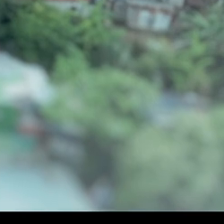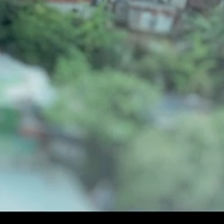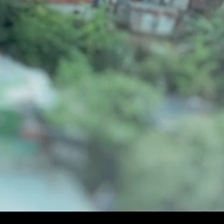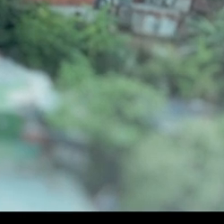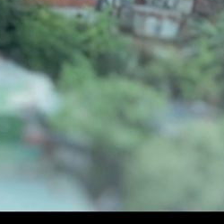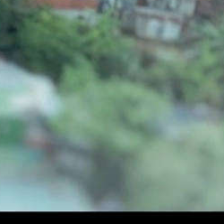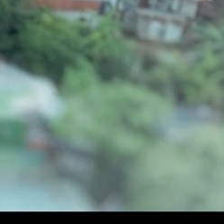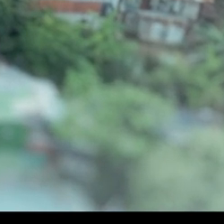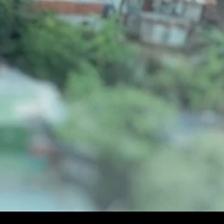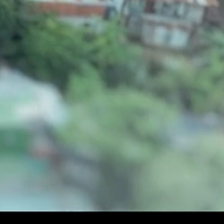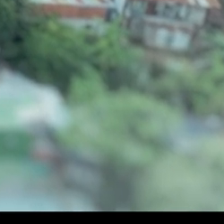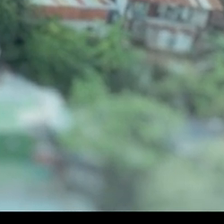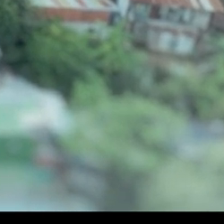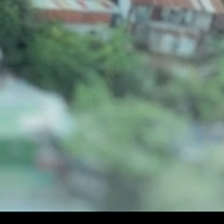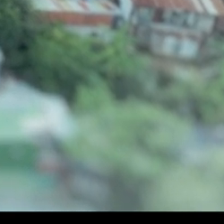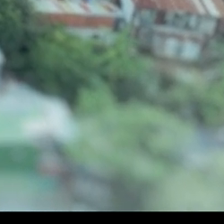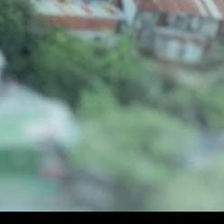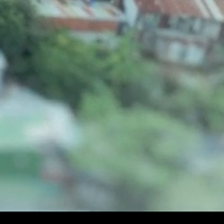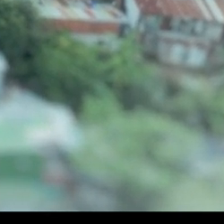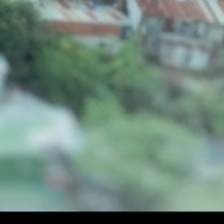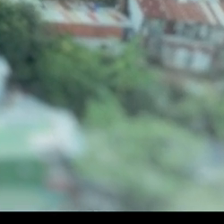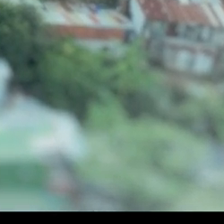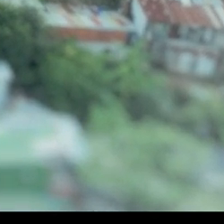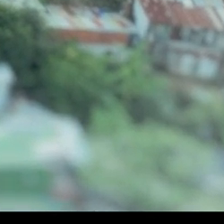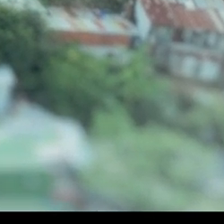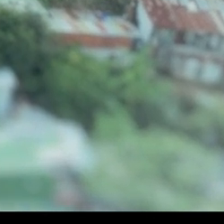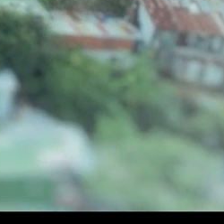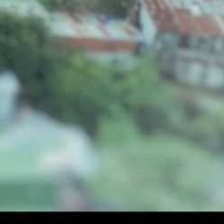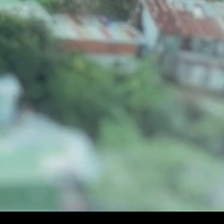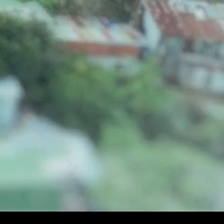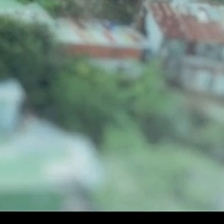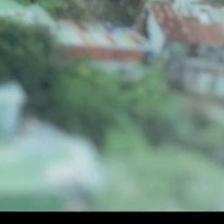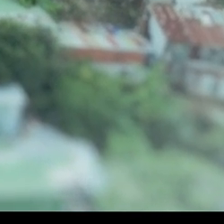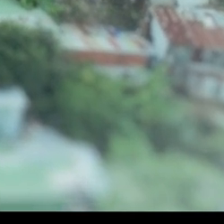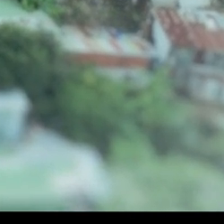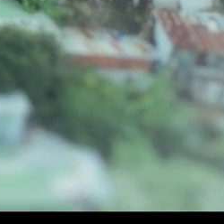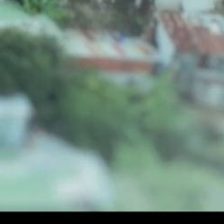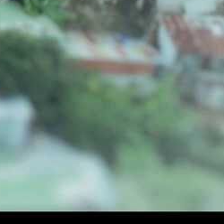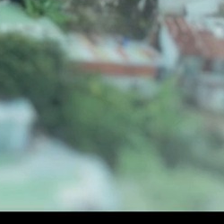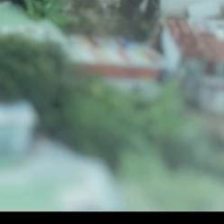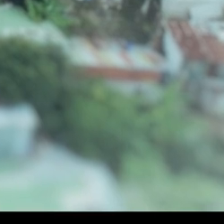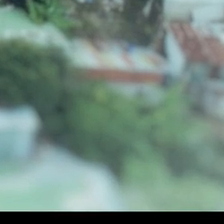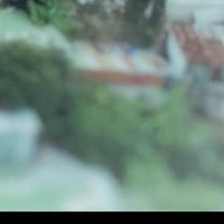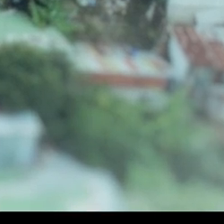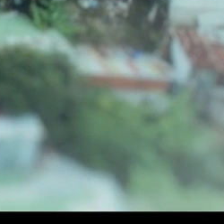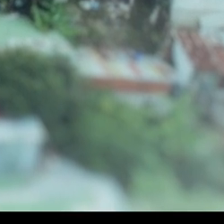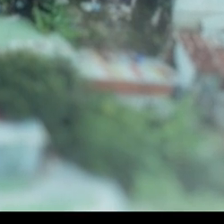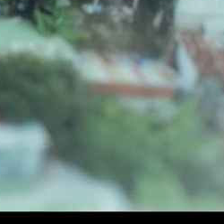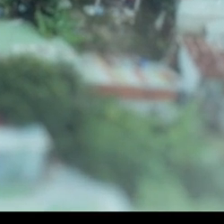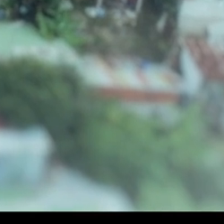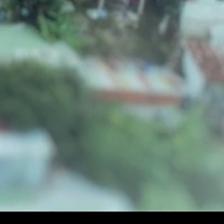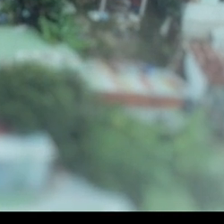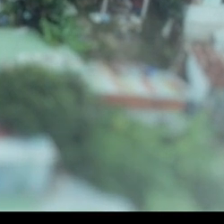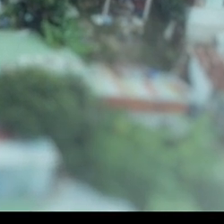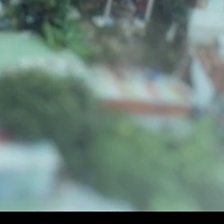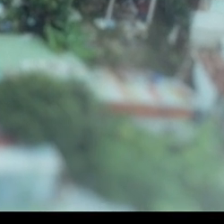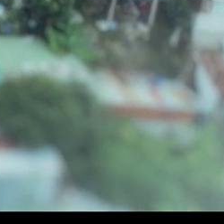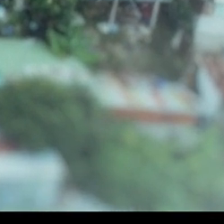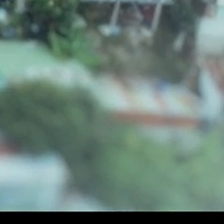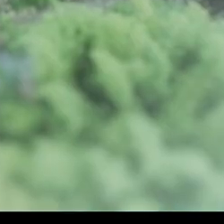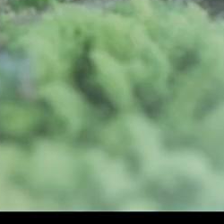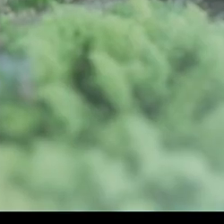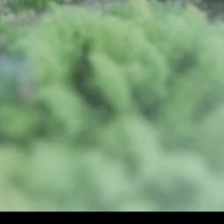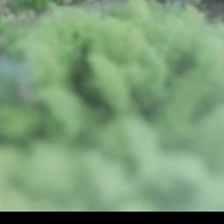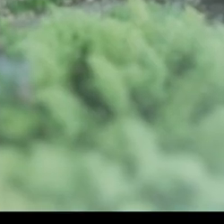las generaciones anteriores y que sobre todo han ayudado a debilitar la